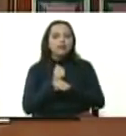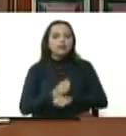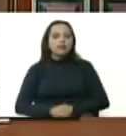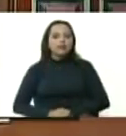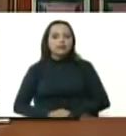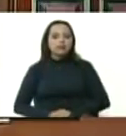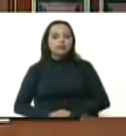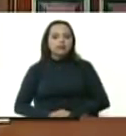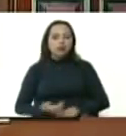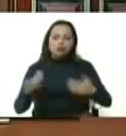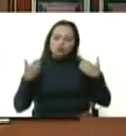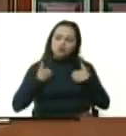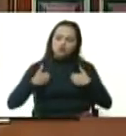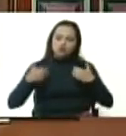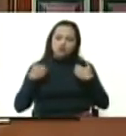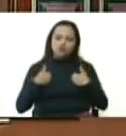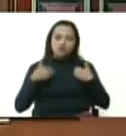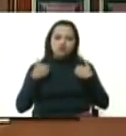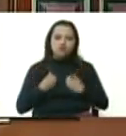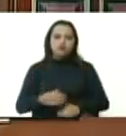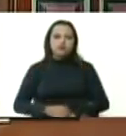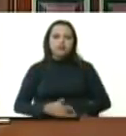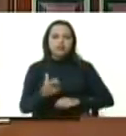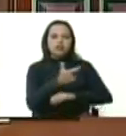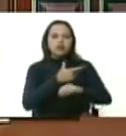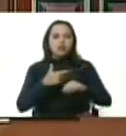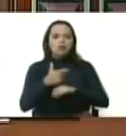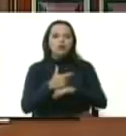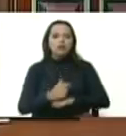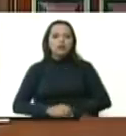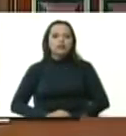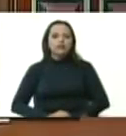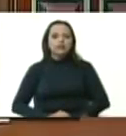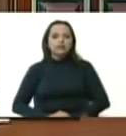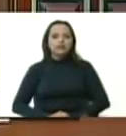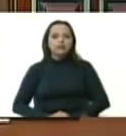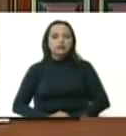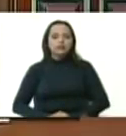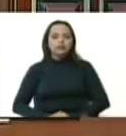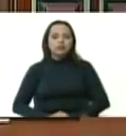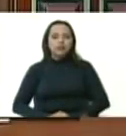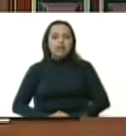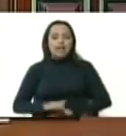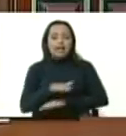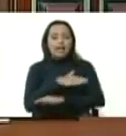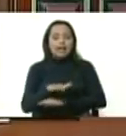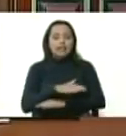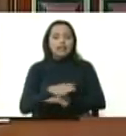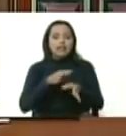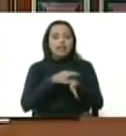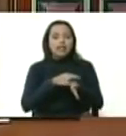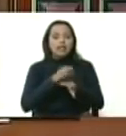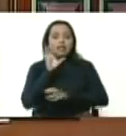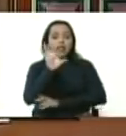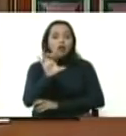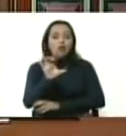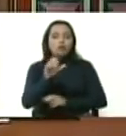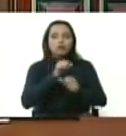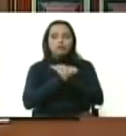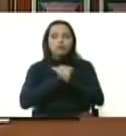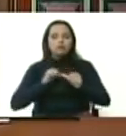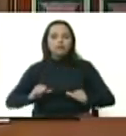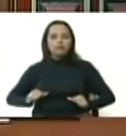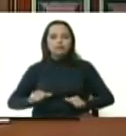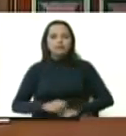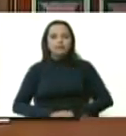incansable se trata del gobernador Rafael Calles del estado portuguesa allá